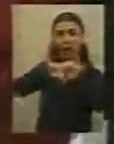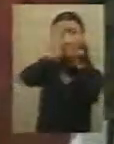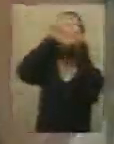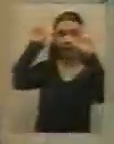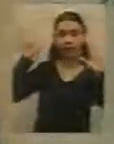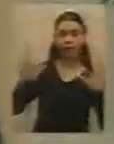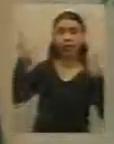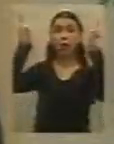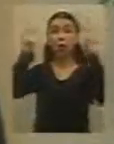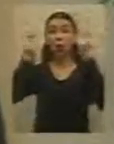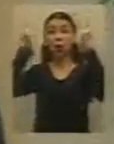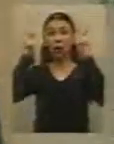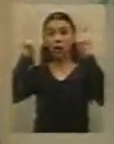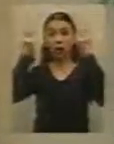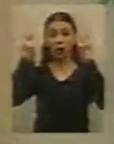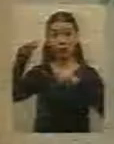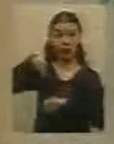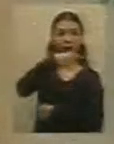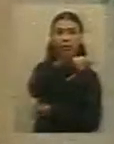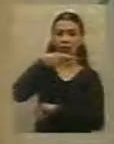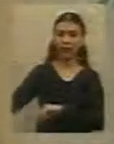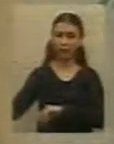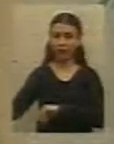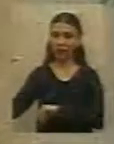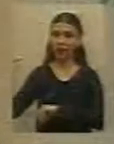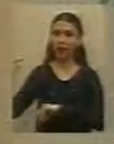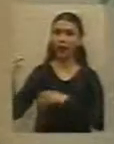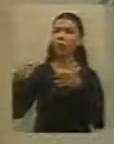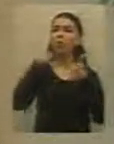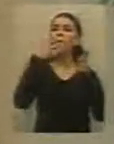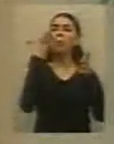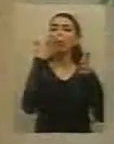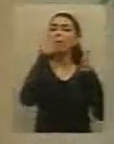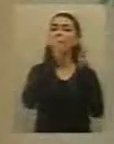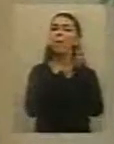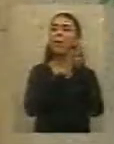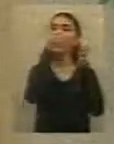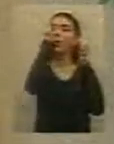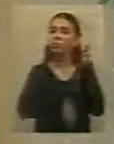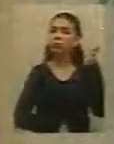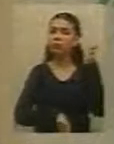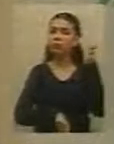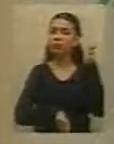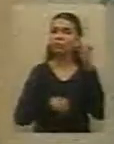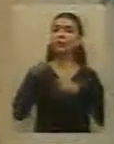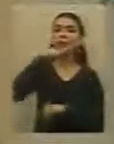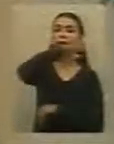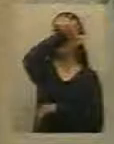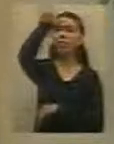se fue dando durante esta semana por un contrato que se hizo desde la administración de la finca El Pongo.